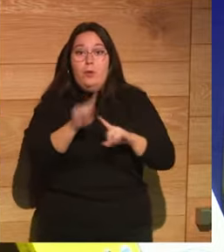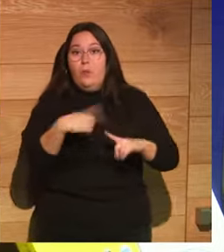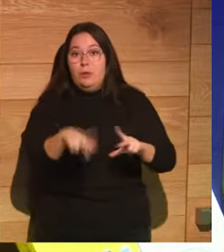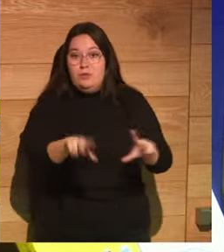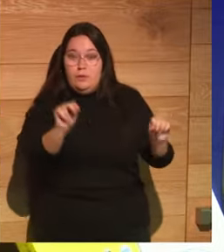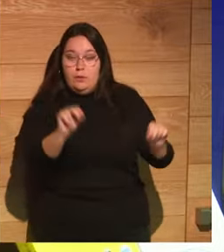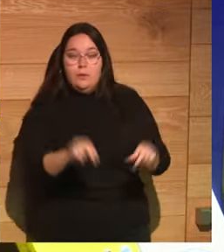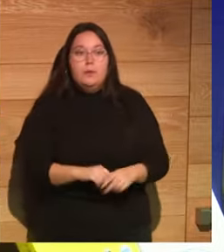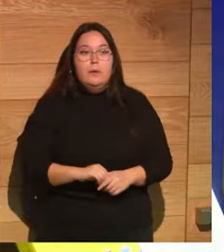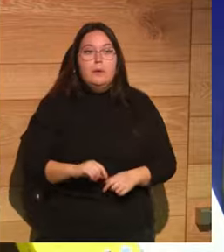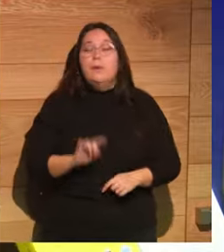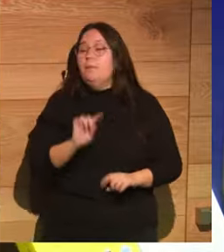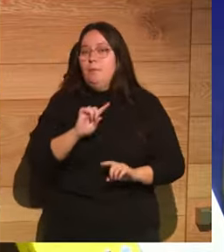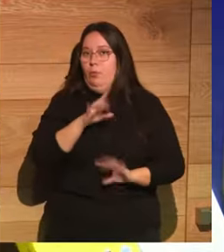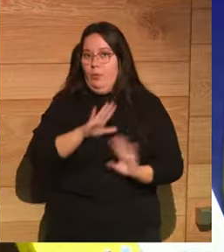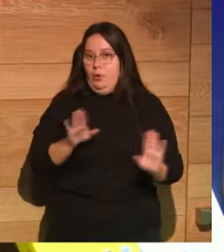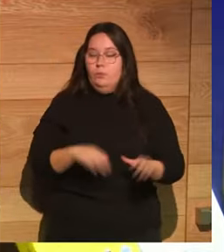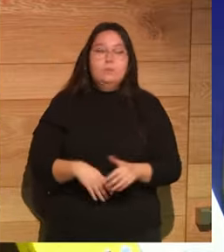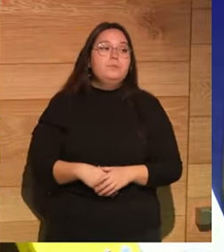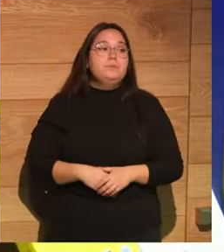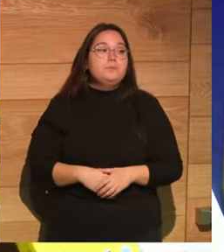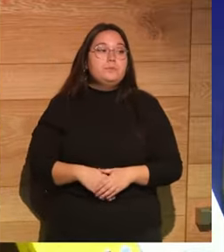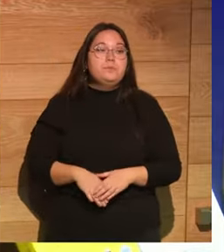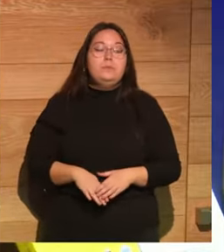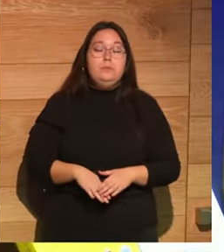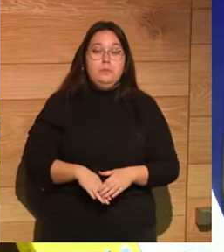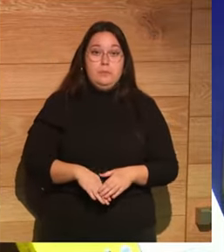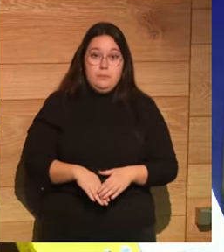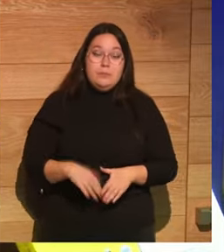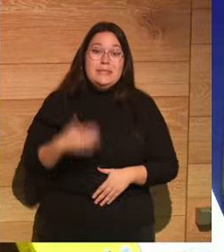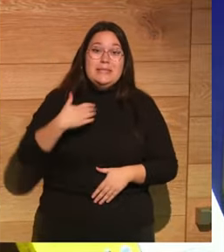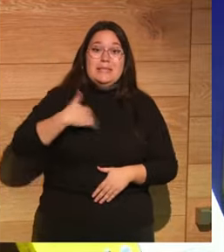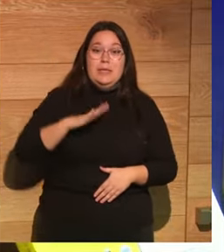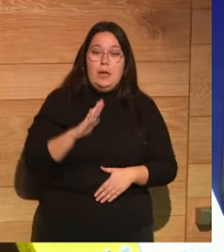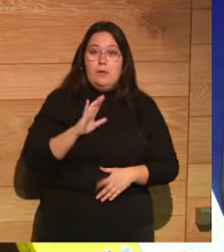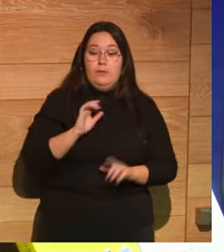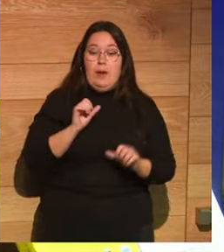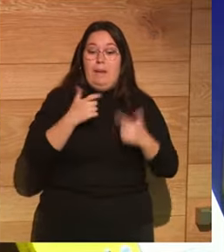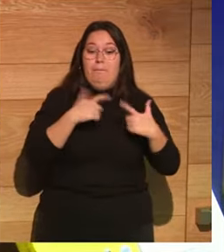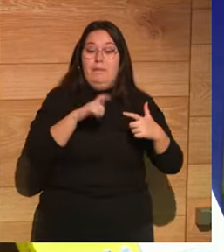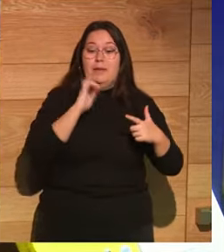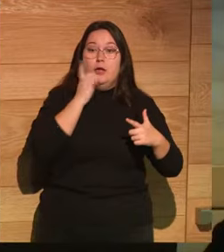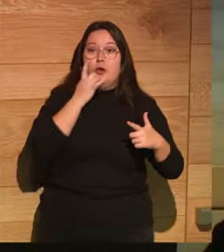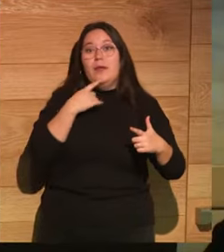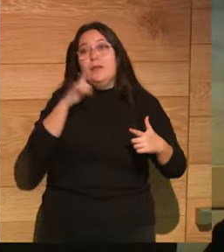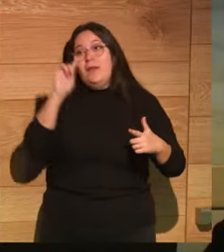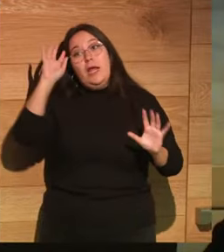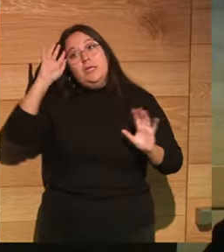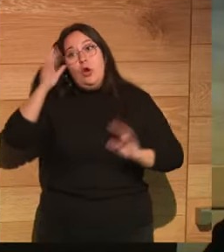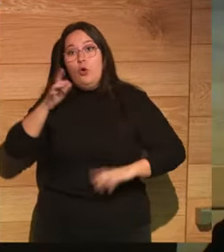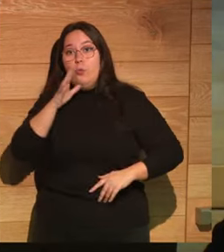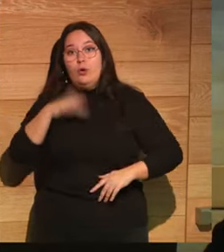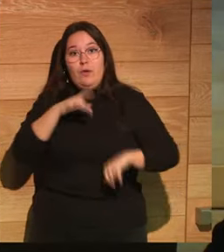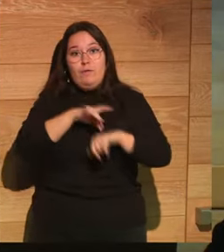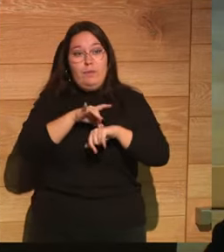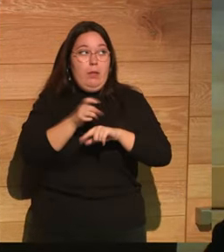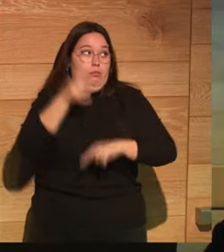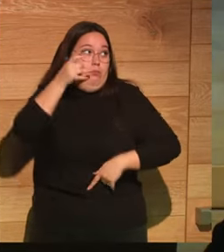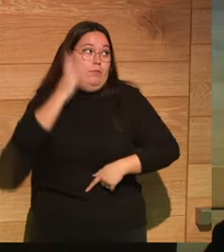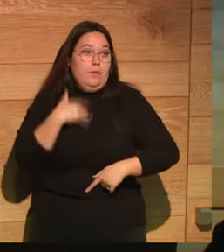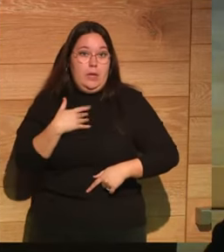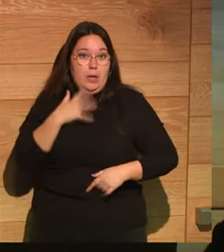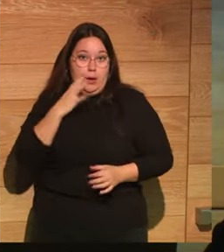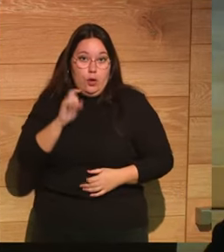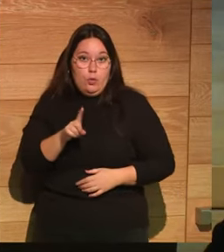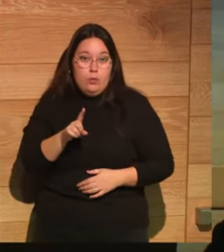se acabó primer punto entonces si ya partimos de una base errónea que es Calígula estaba loco porque nos hemos inventado una enfermedad que no existió